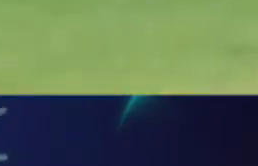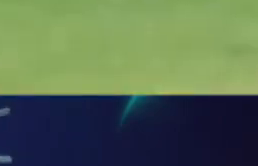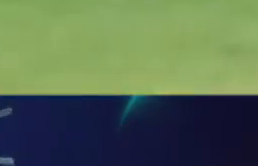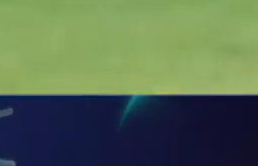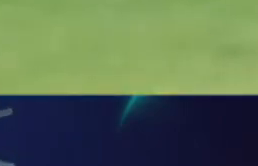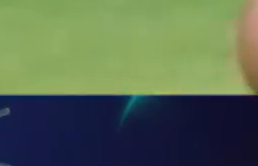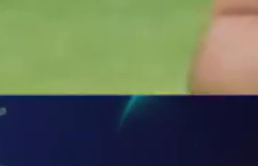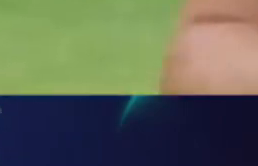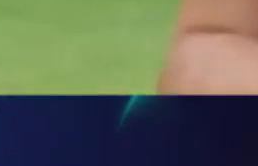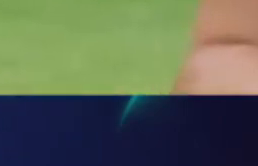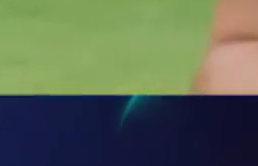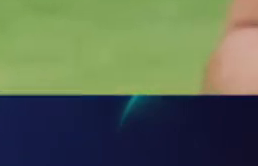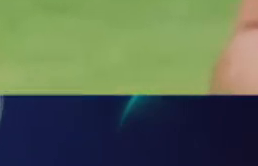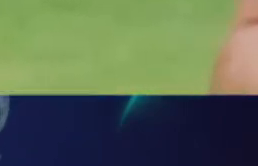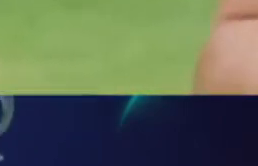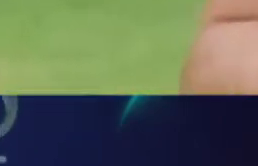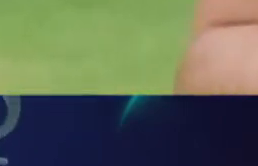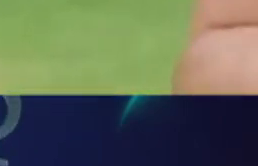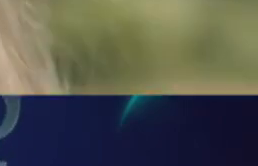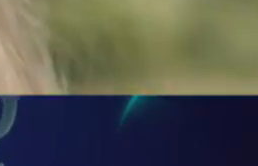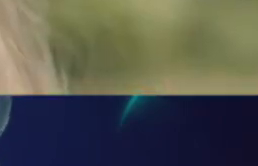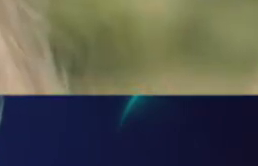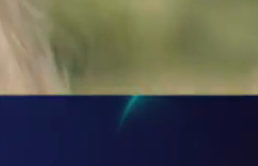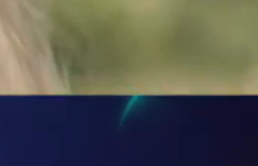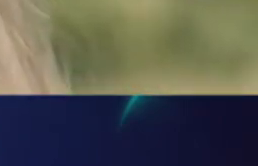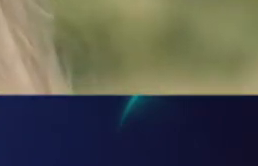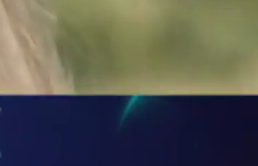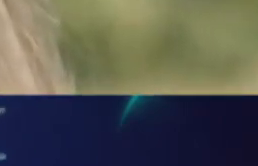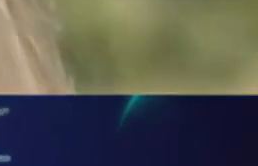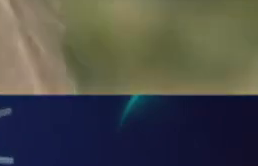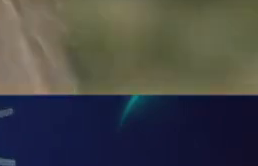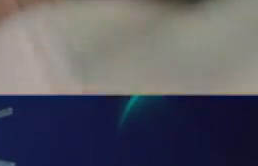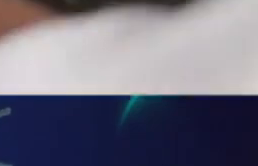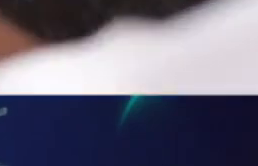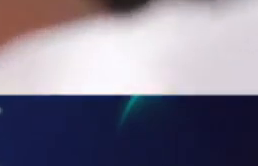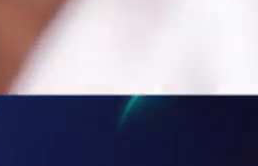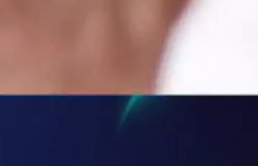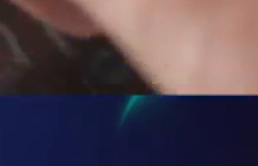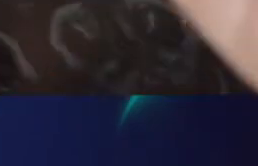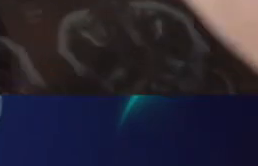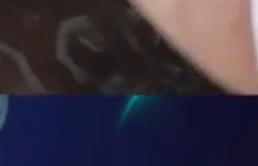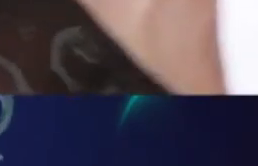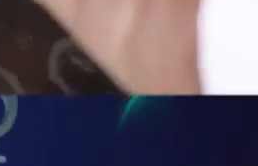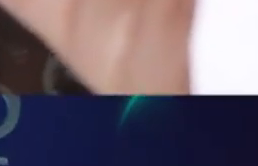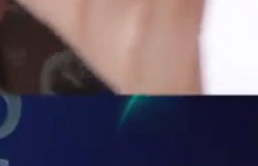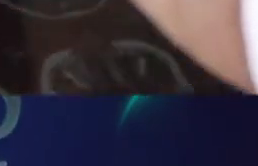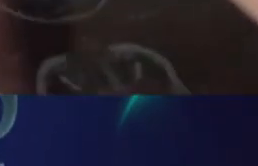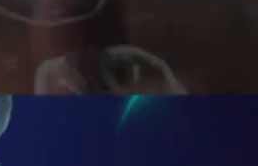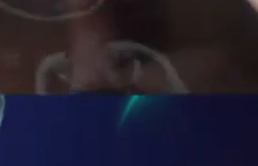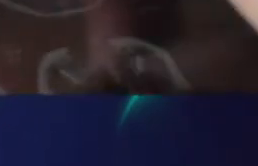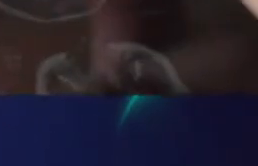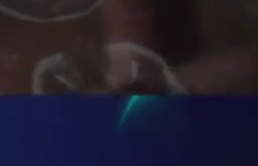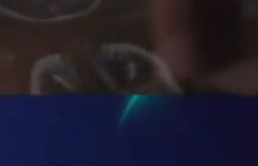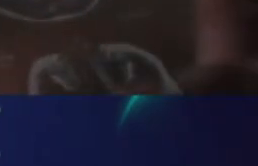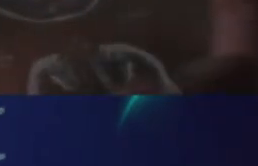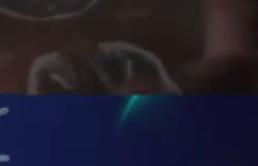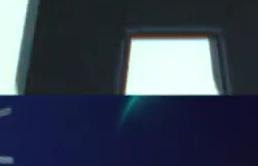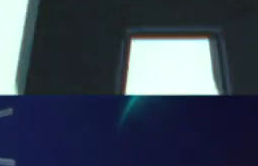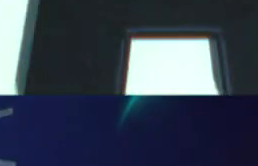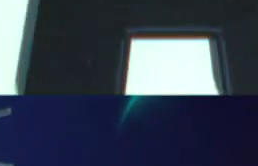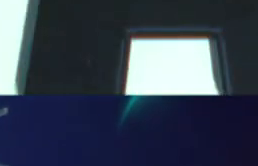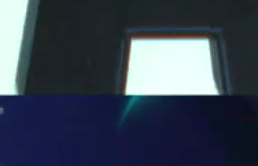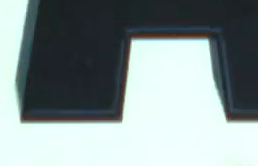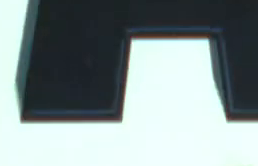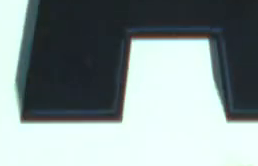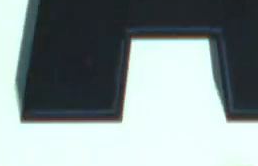¿Cuando estás enfadado o alterado, sientes que te mareas? Si todas tus respuestas fueron sí, atento, porque podría ser narcolepsia.